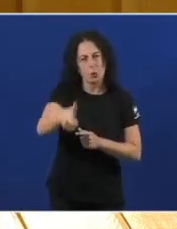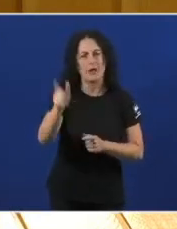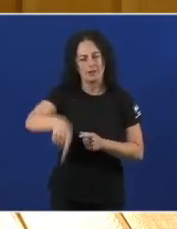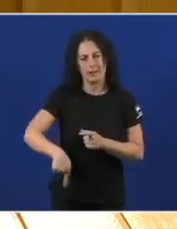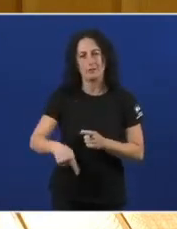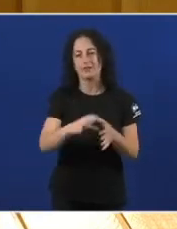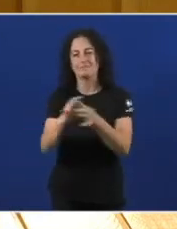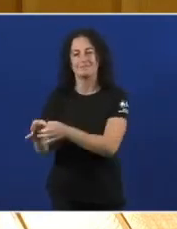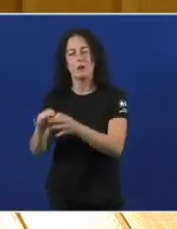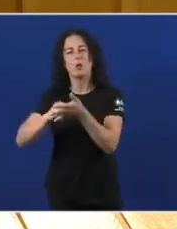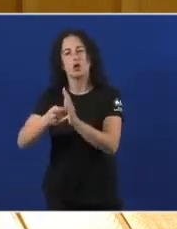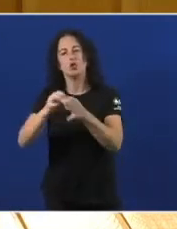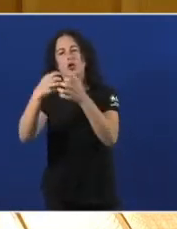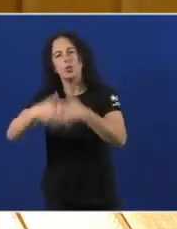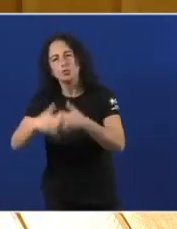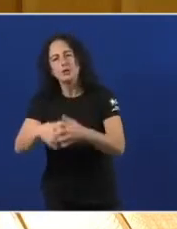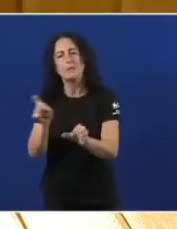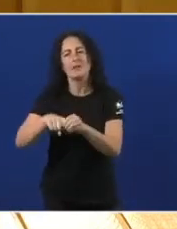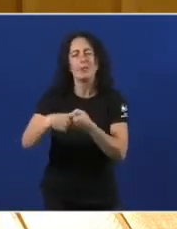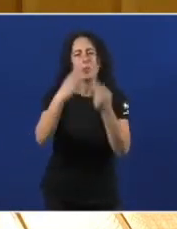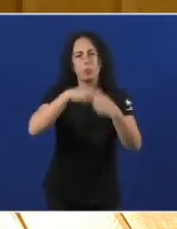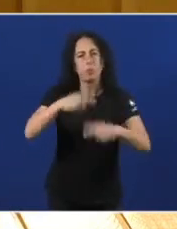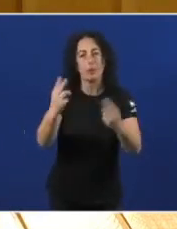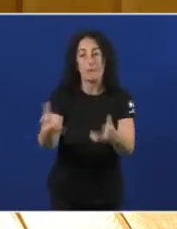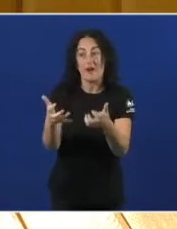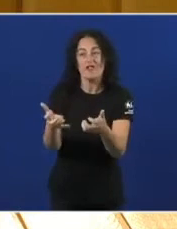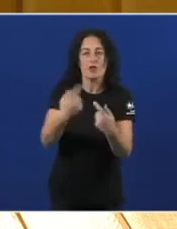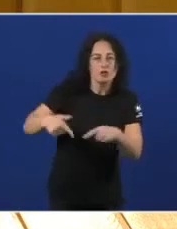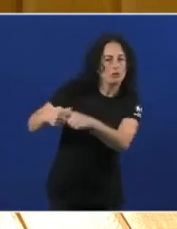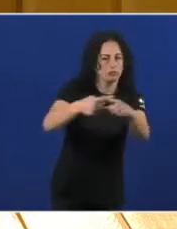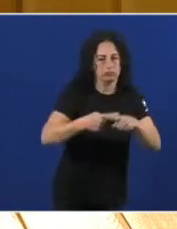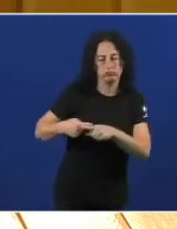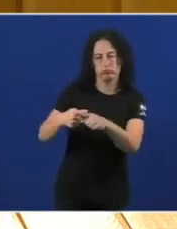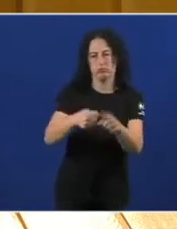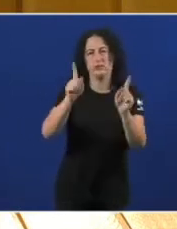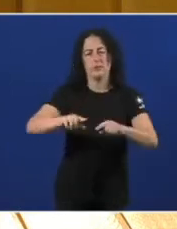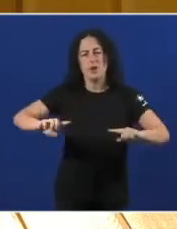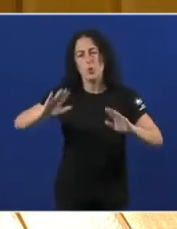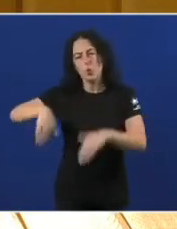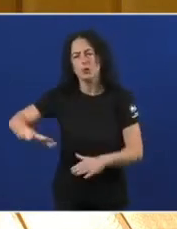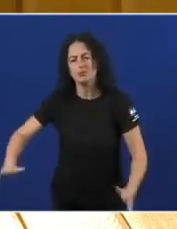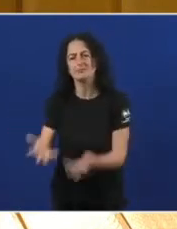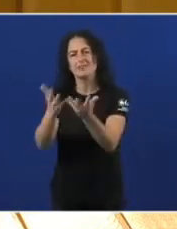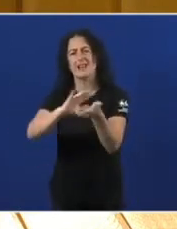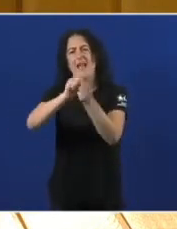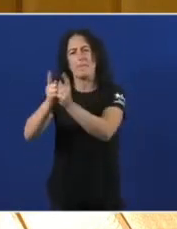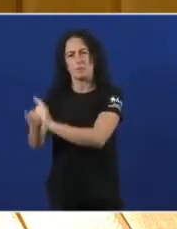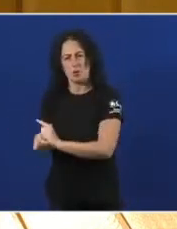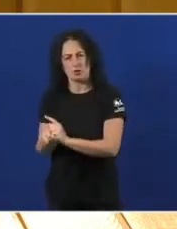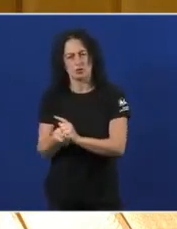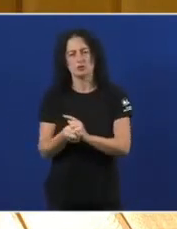industriais E con participación Pública Nos beneficios E por último Impulsar cambios Para acabar Cos